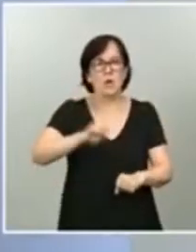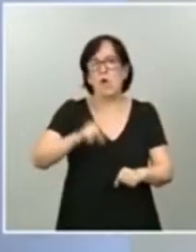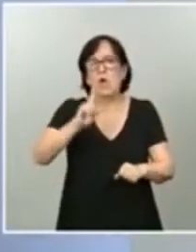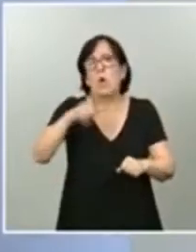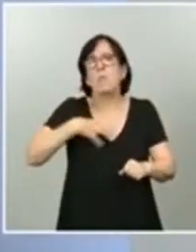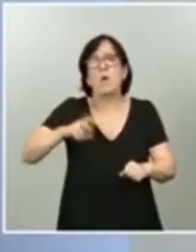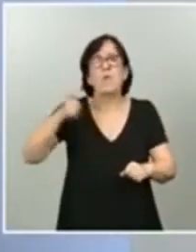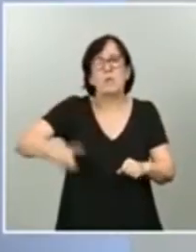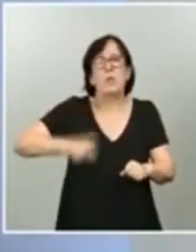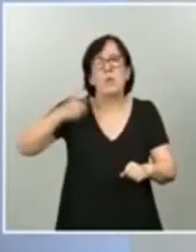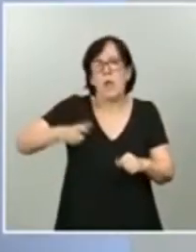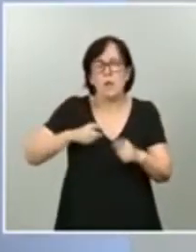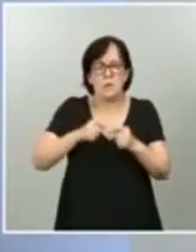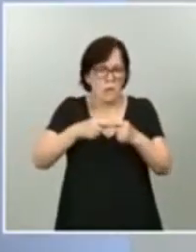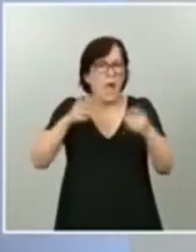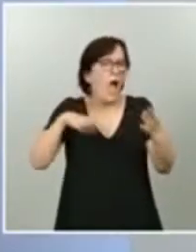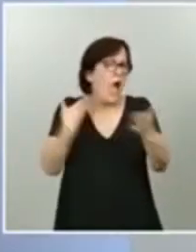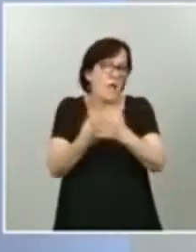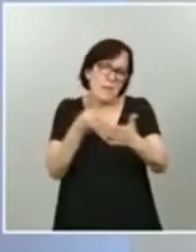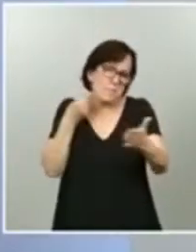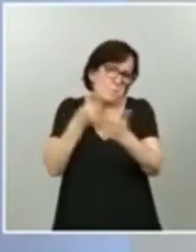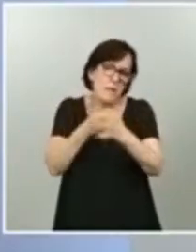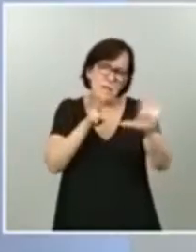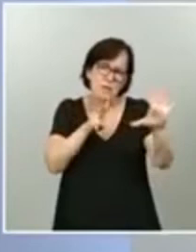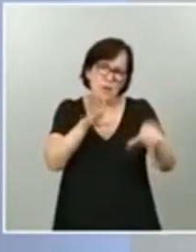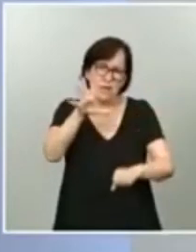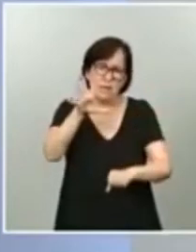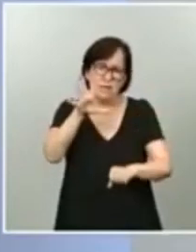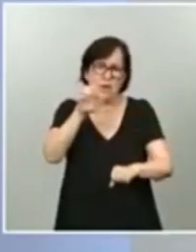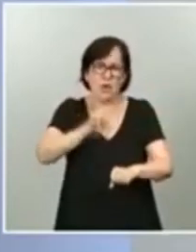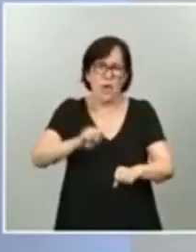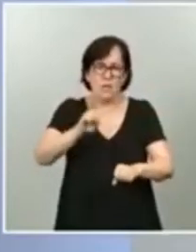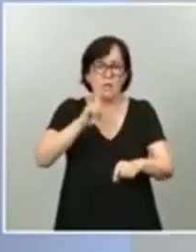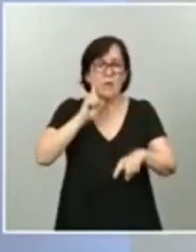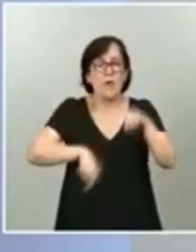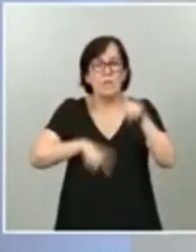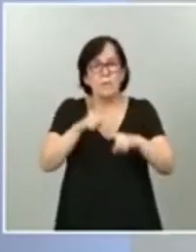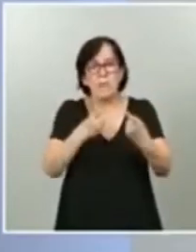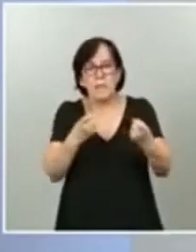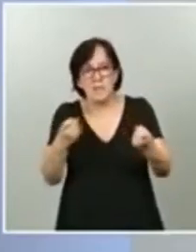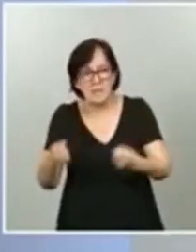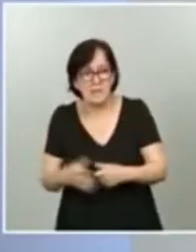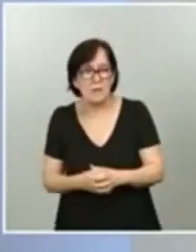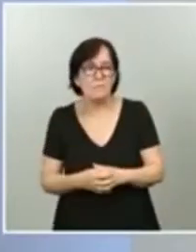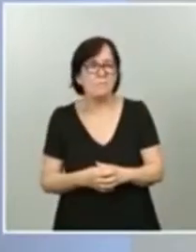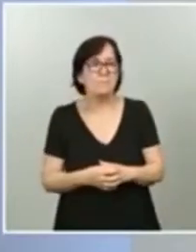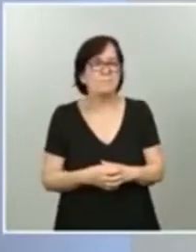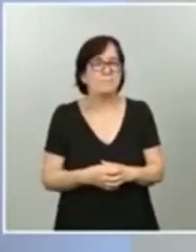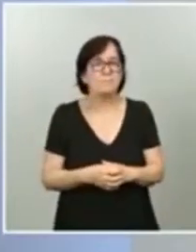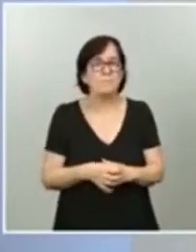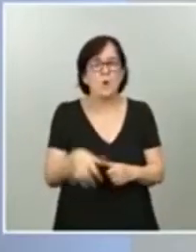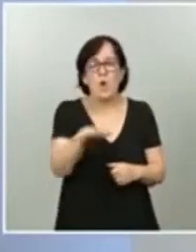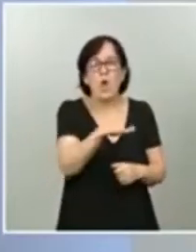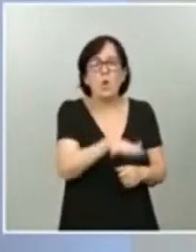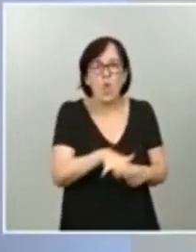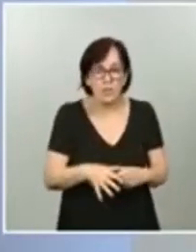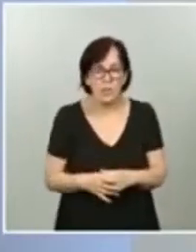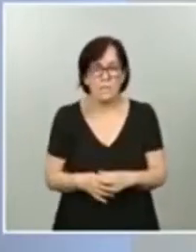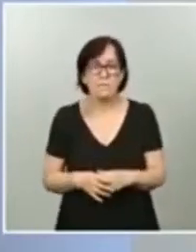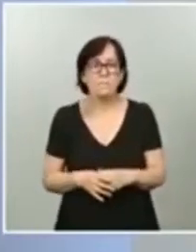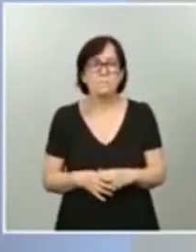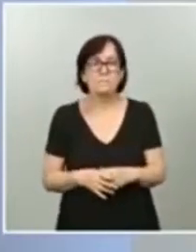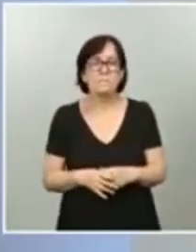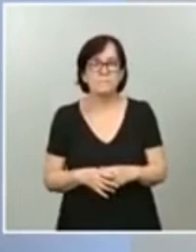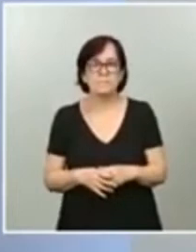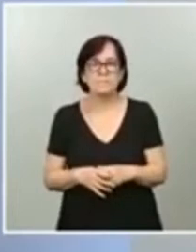pero puede llegar a 75 años en función de la necesidad, de la ubicación. Y a través de